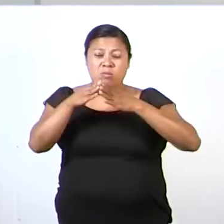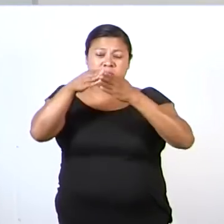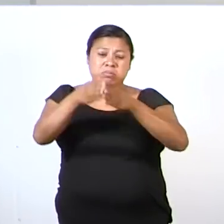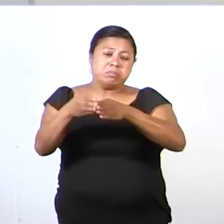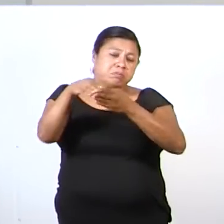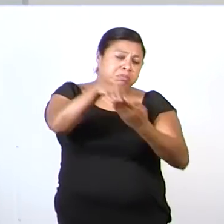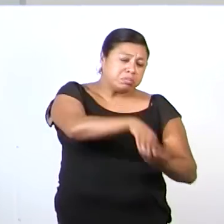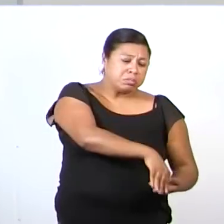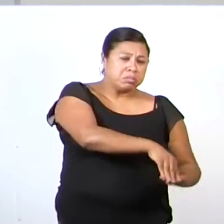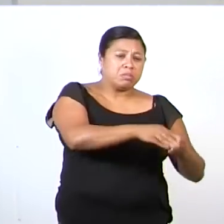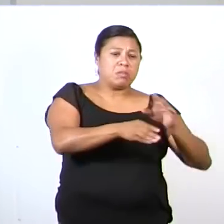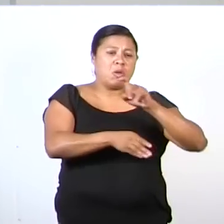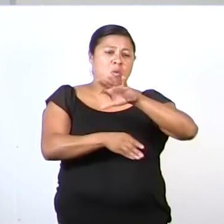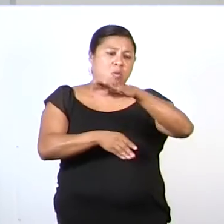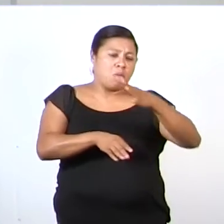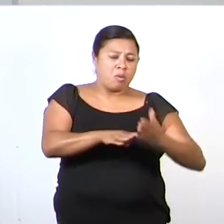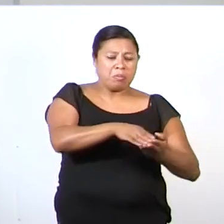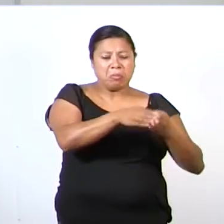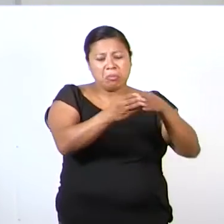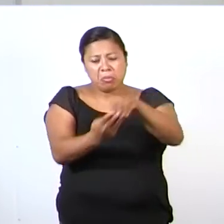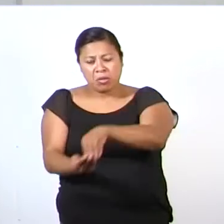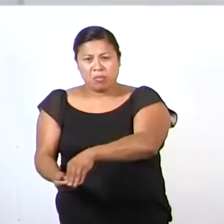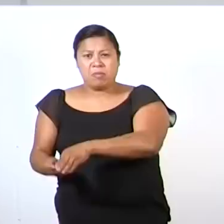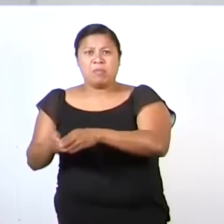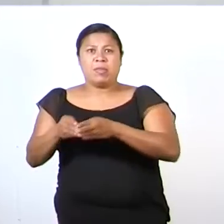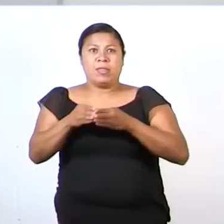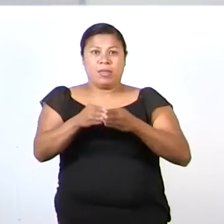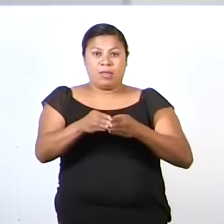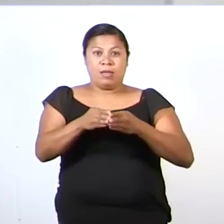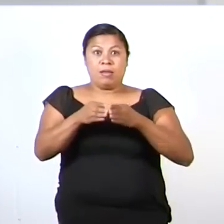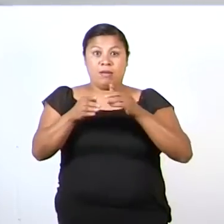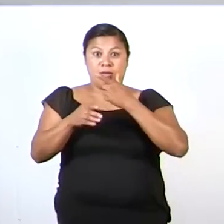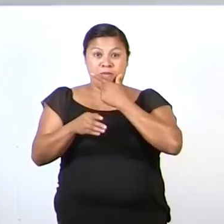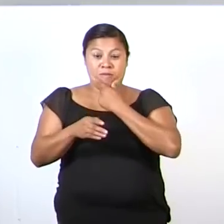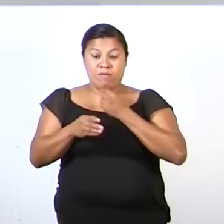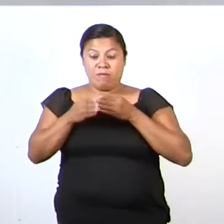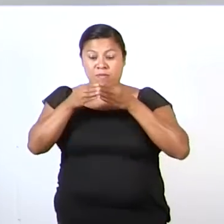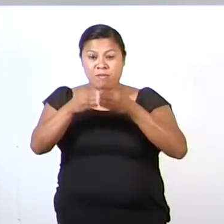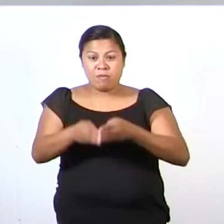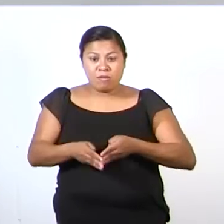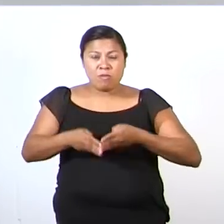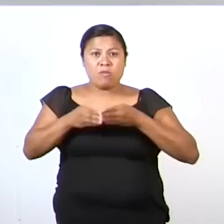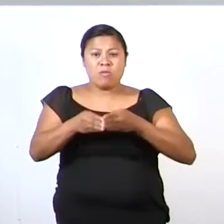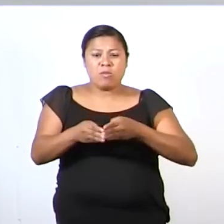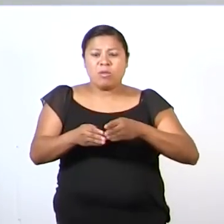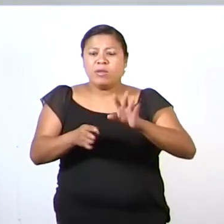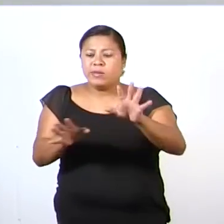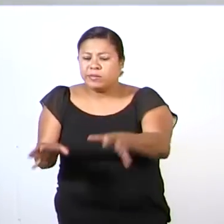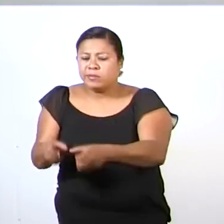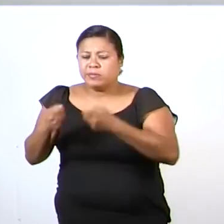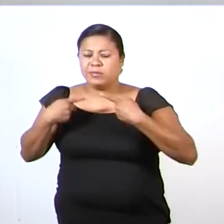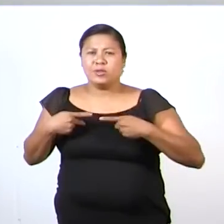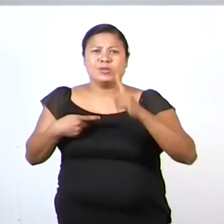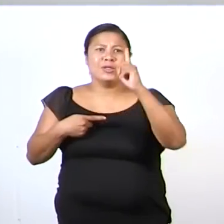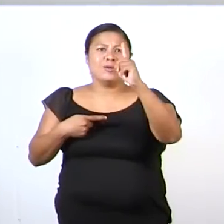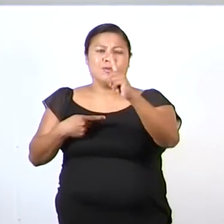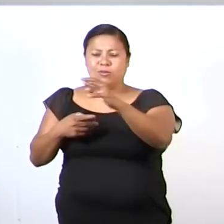algunos al mar. Así que los marineros rescataron a uno.